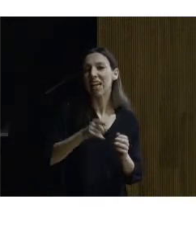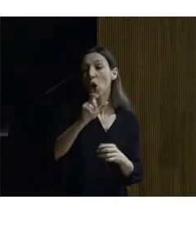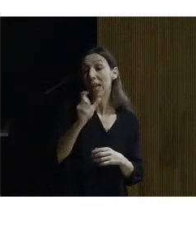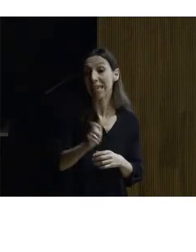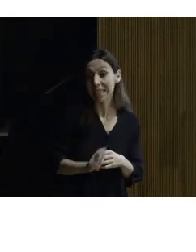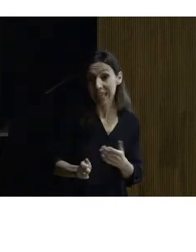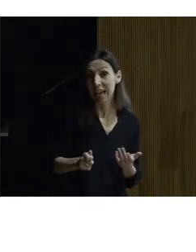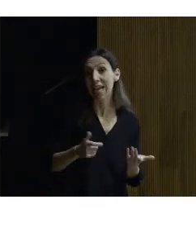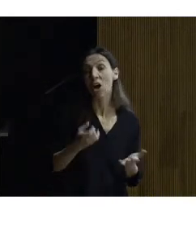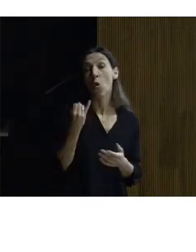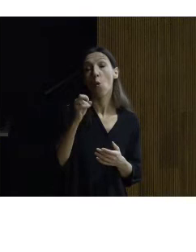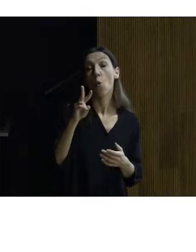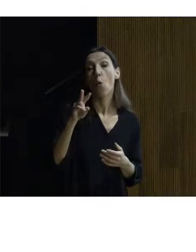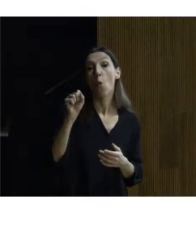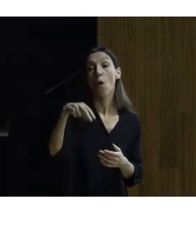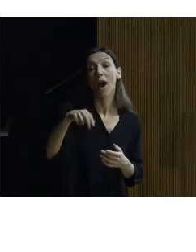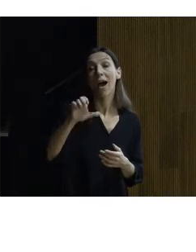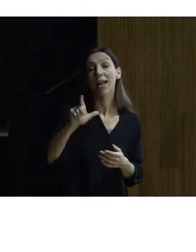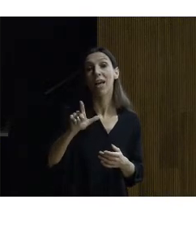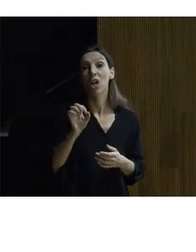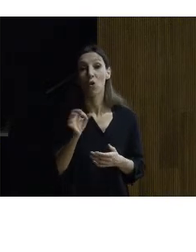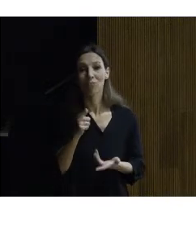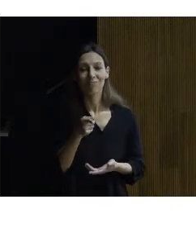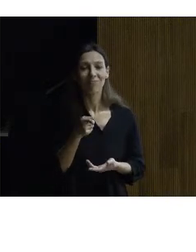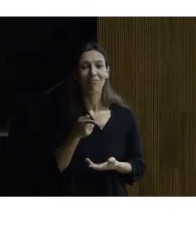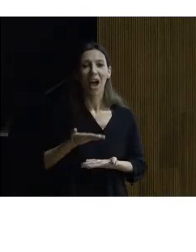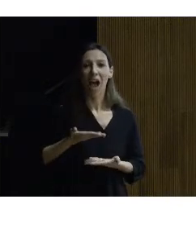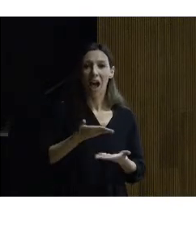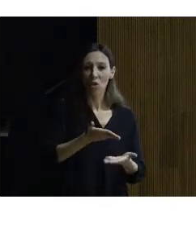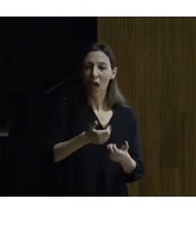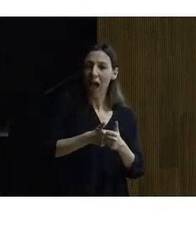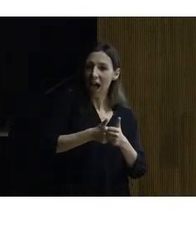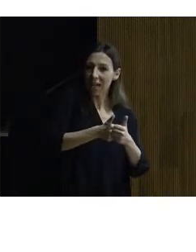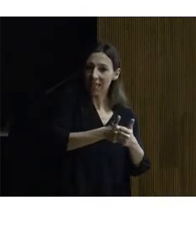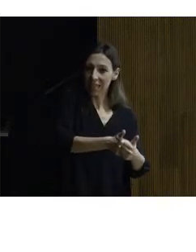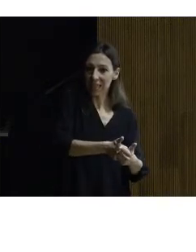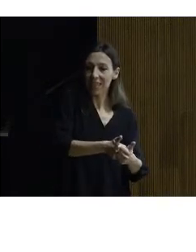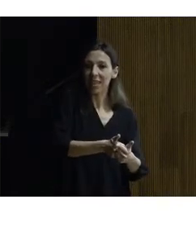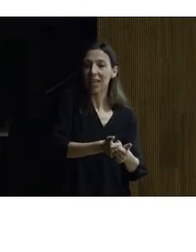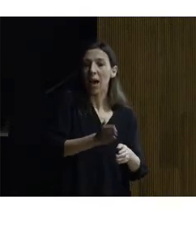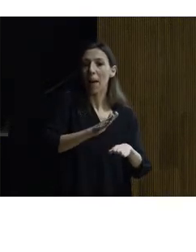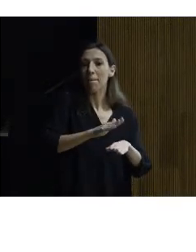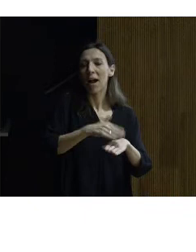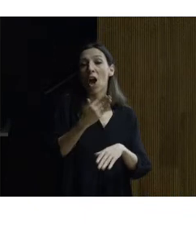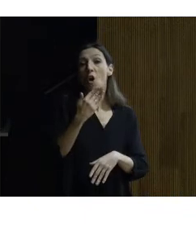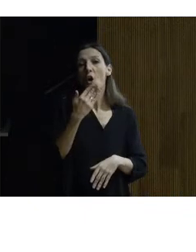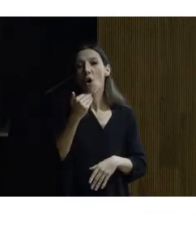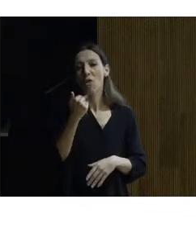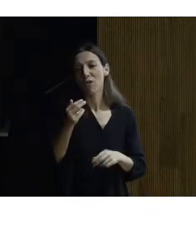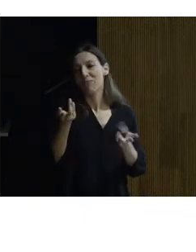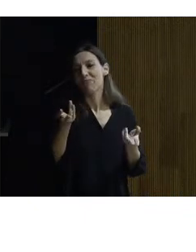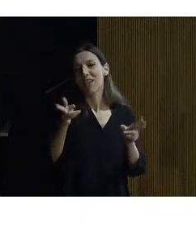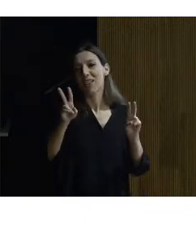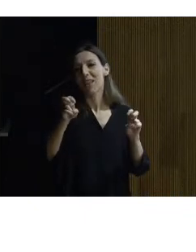Torriano Juanelo el que le servía como asistente para su hobby preferido que eran los relojes